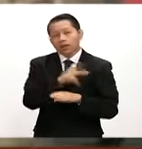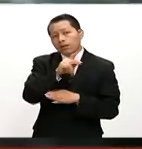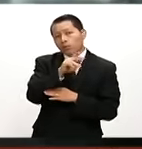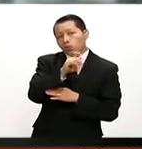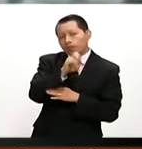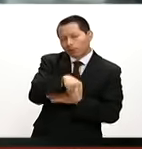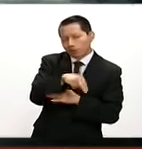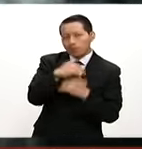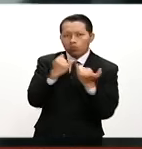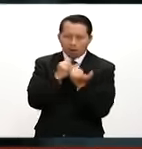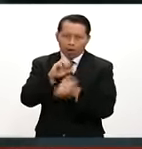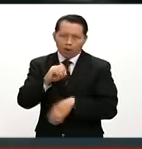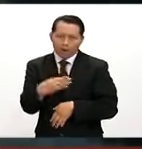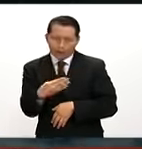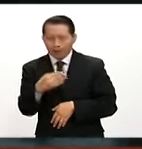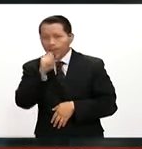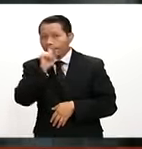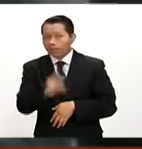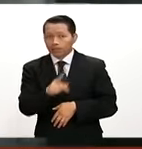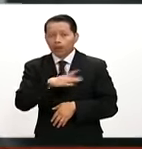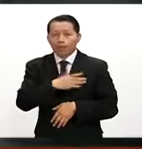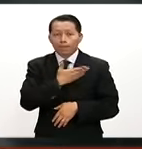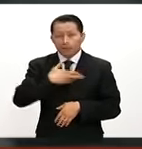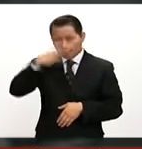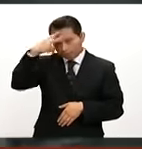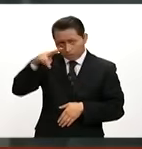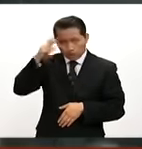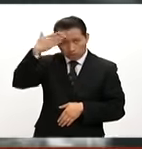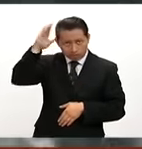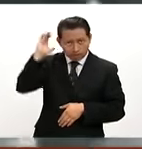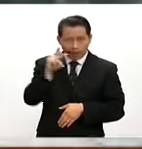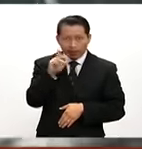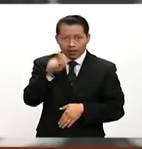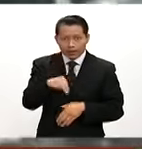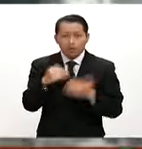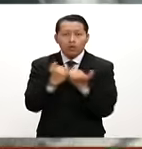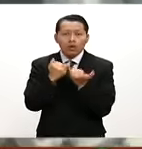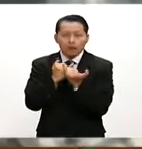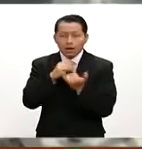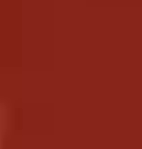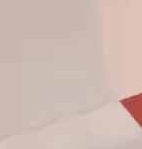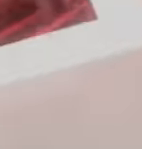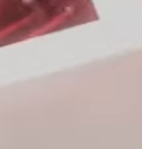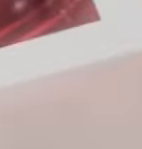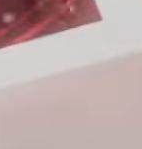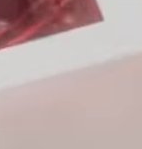y Obama y también con el presidente de México, Enrique Peña Nieto y el presidente Obama.